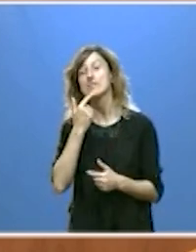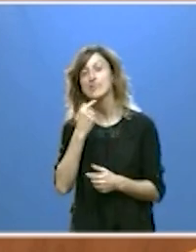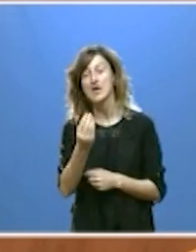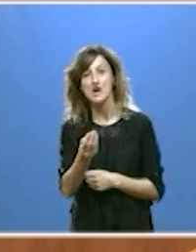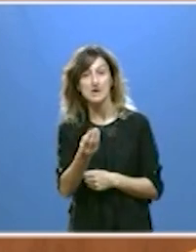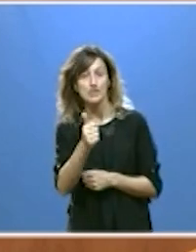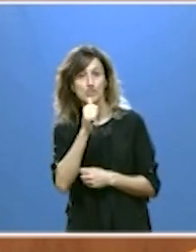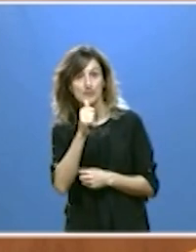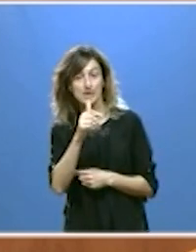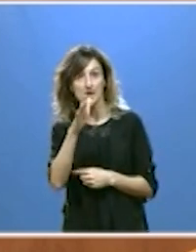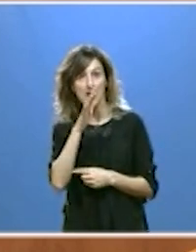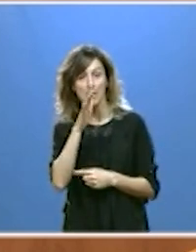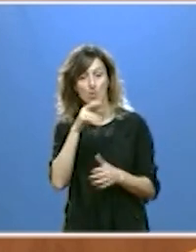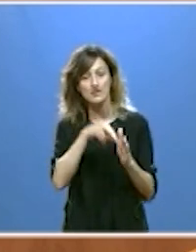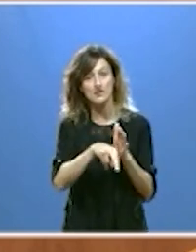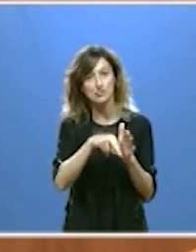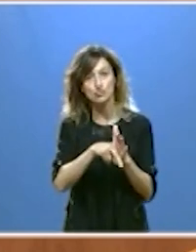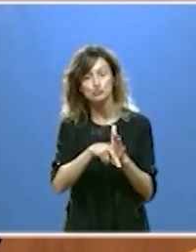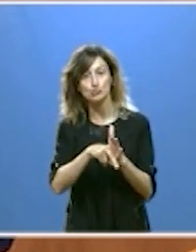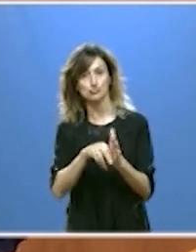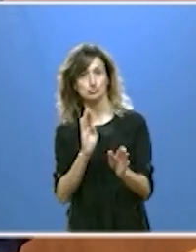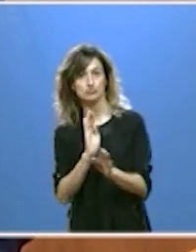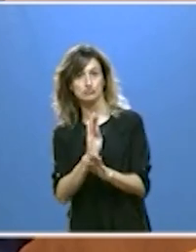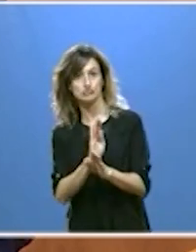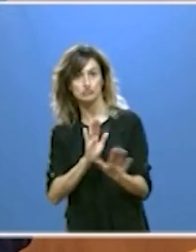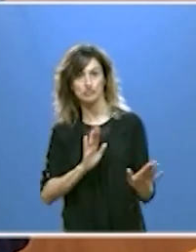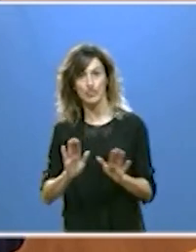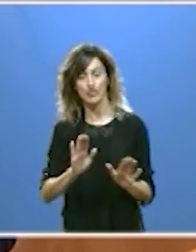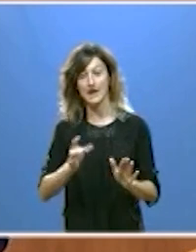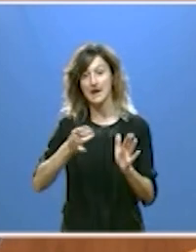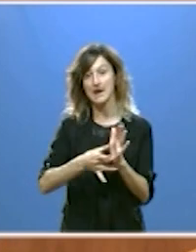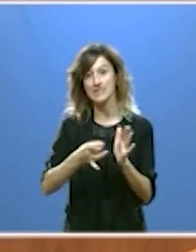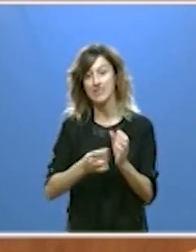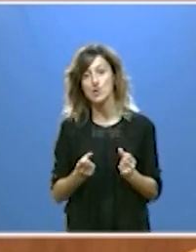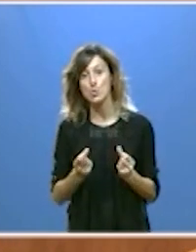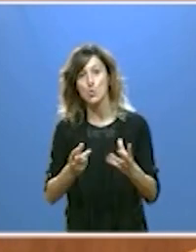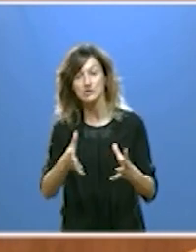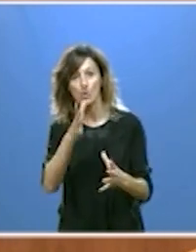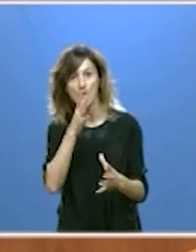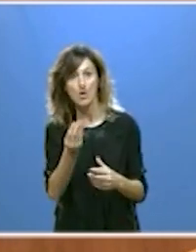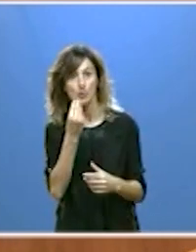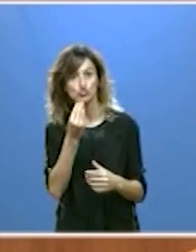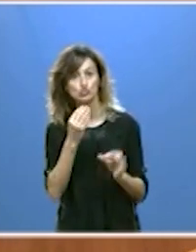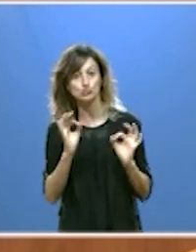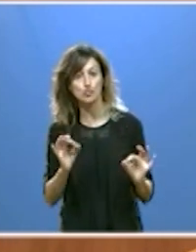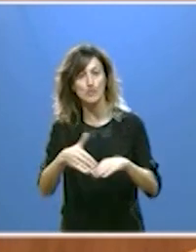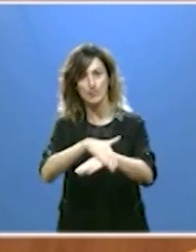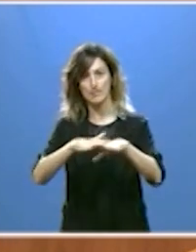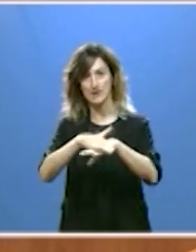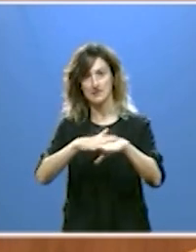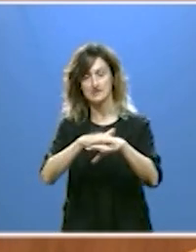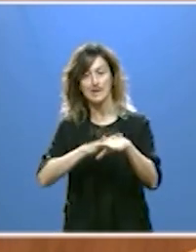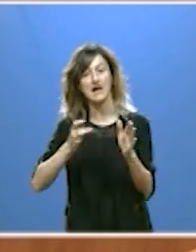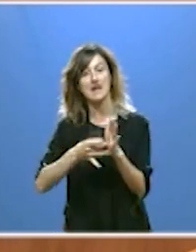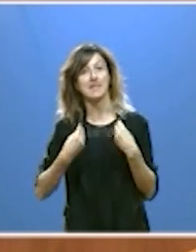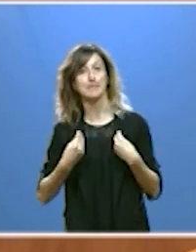responsable de nuestros recursos hídricos la calidad y cantidad del agua de consumo es esencial para la